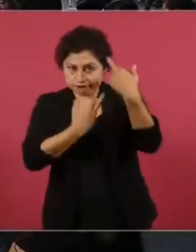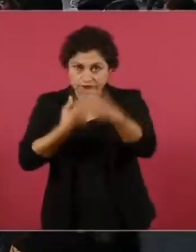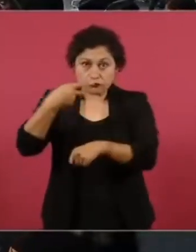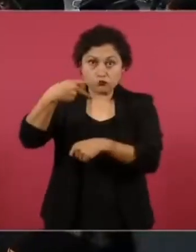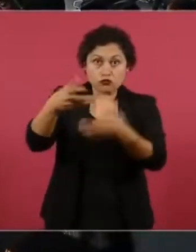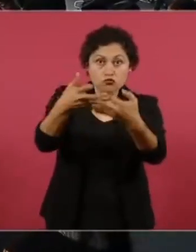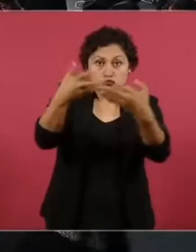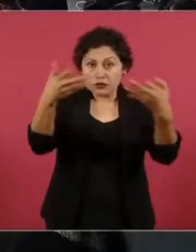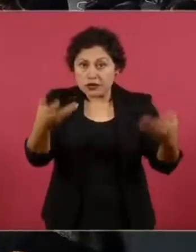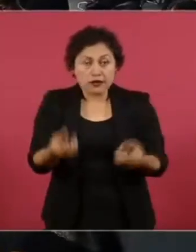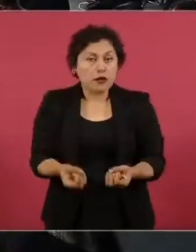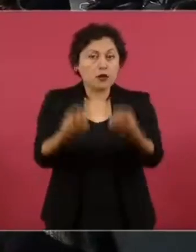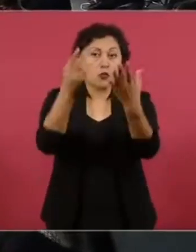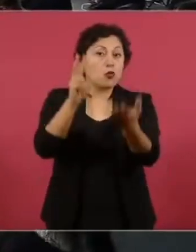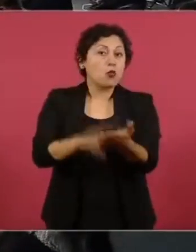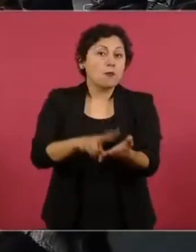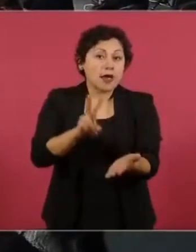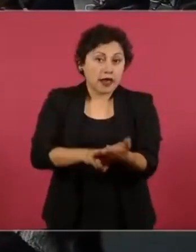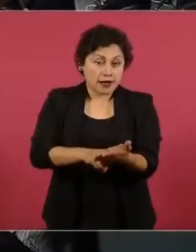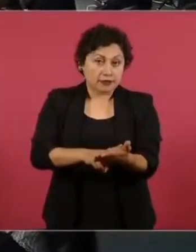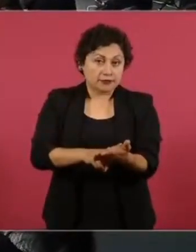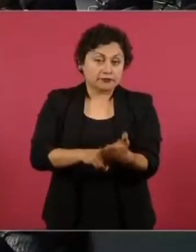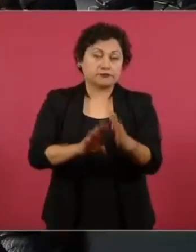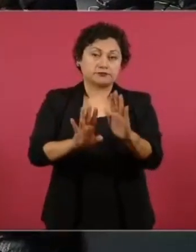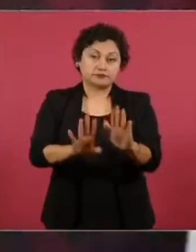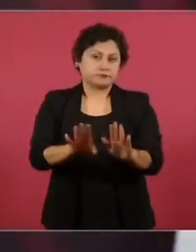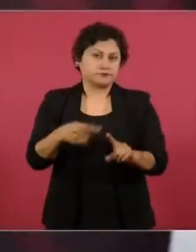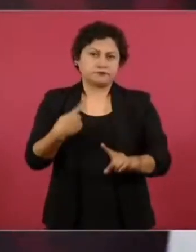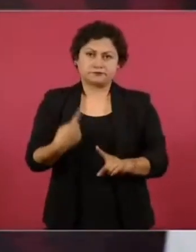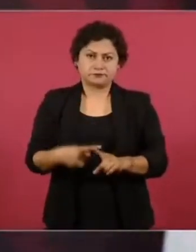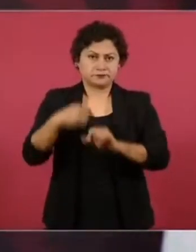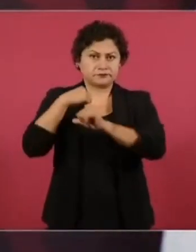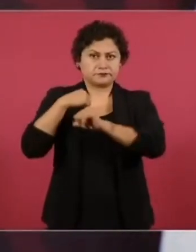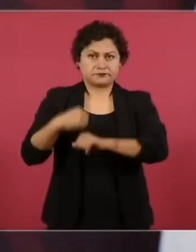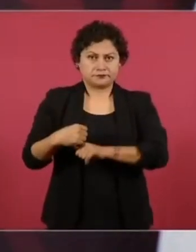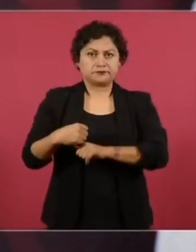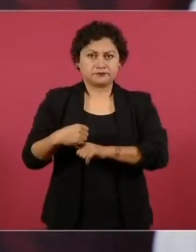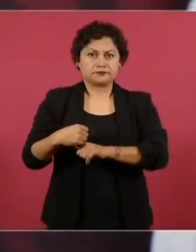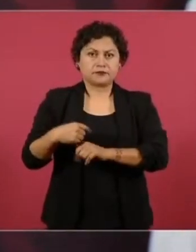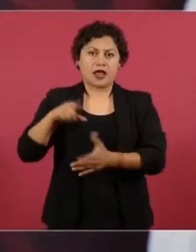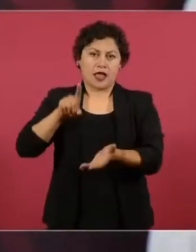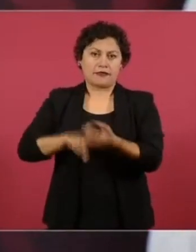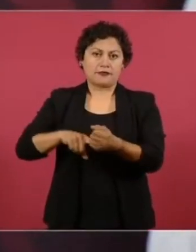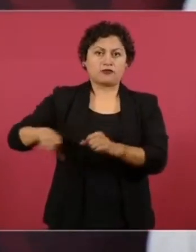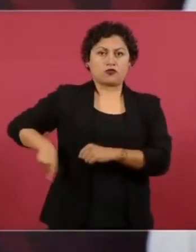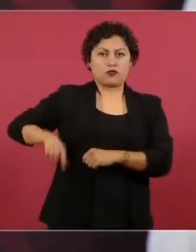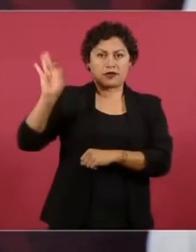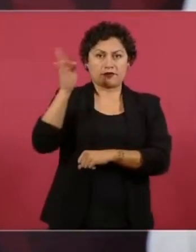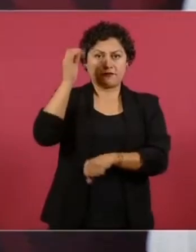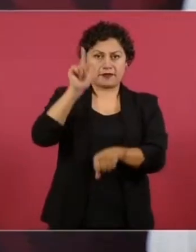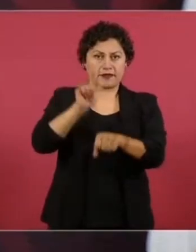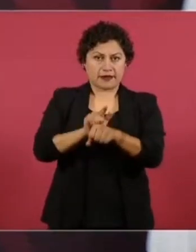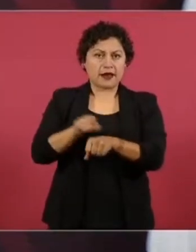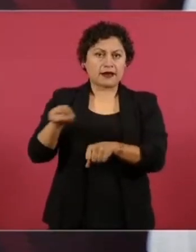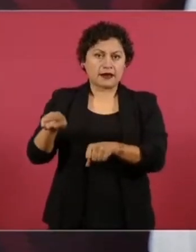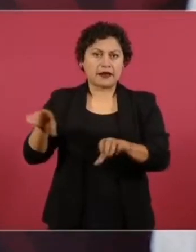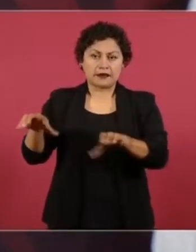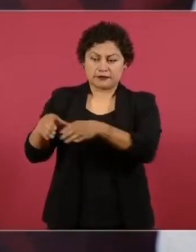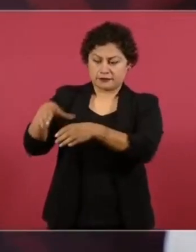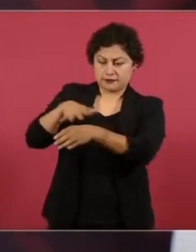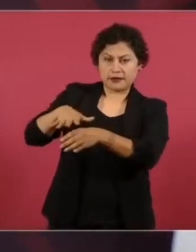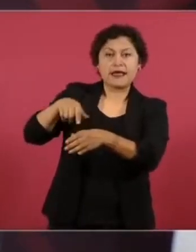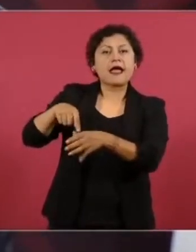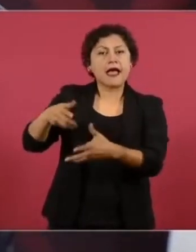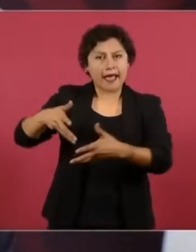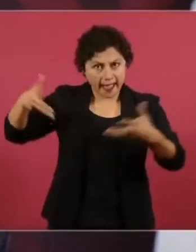Hay una instancia del gobierno federal encargada de